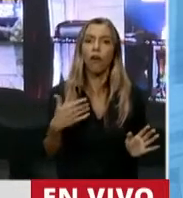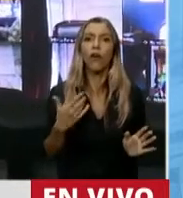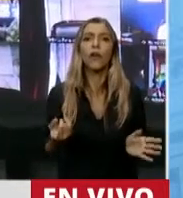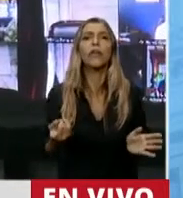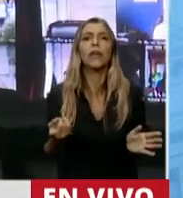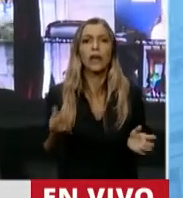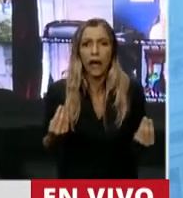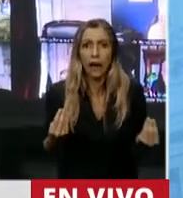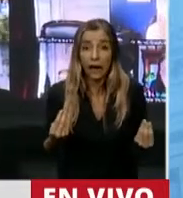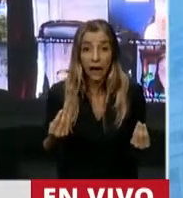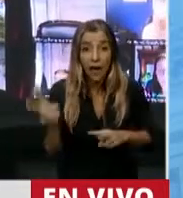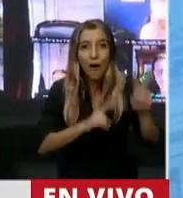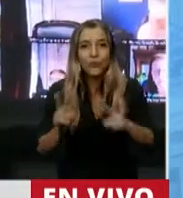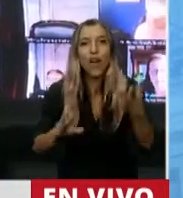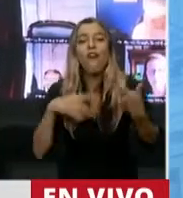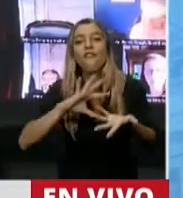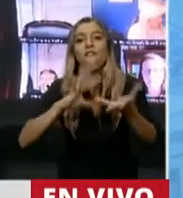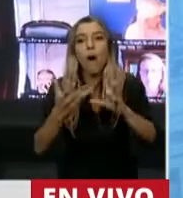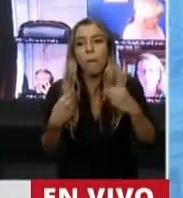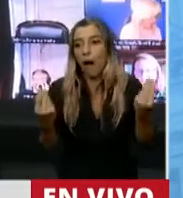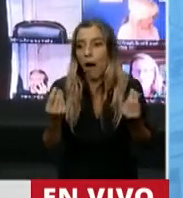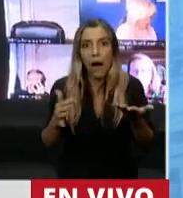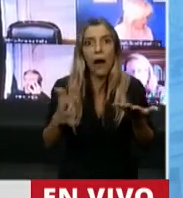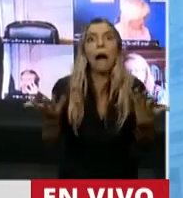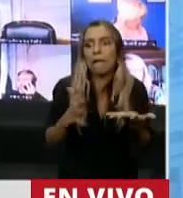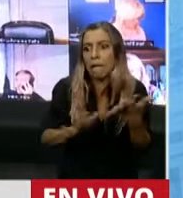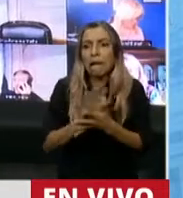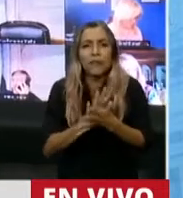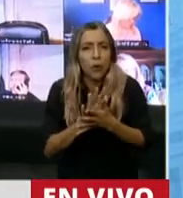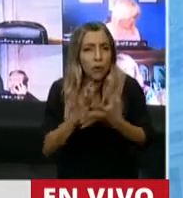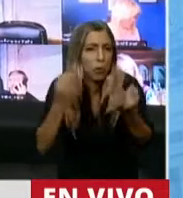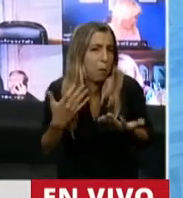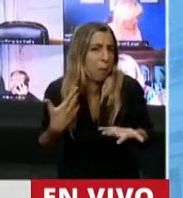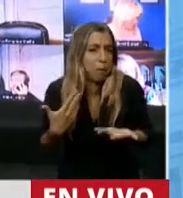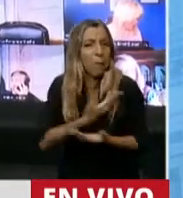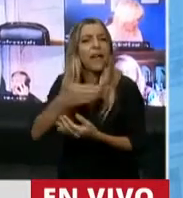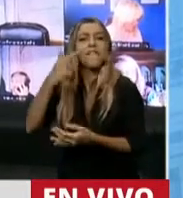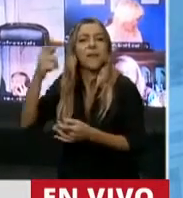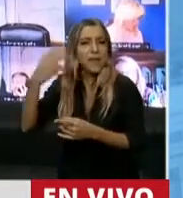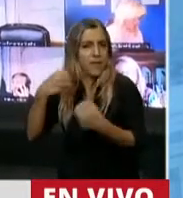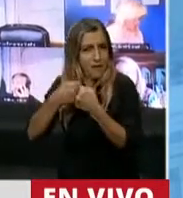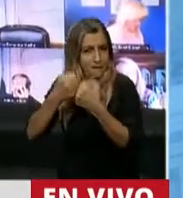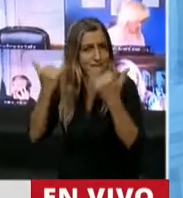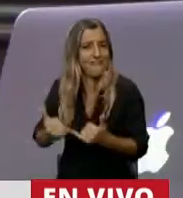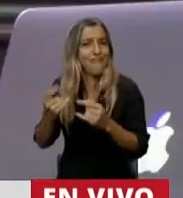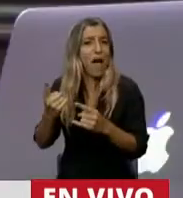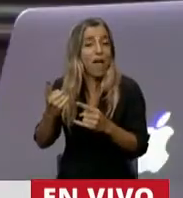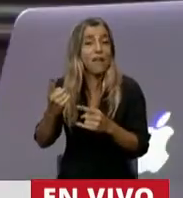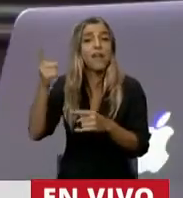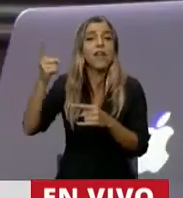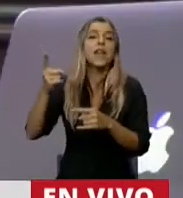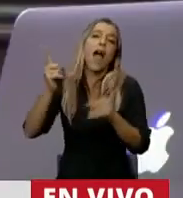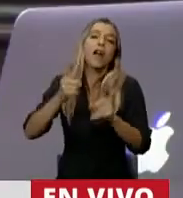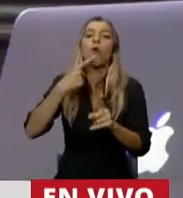por la necesidad de promover un acuerdo con el Fondo Monetario que no es el culpable del ajuste que ha